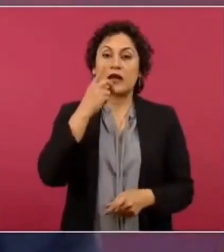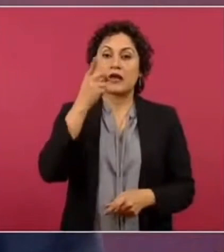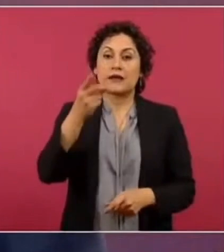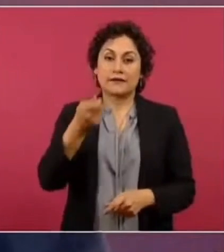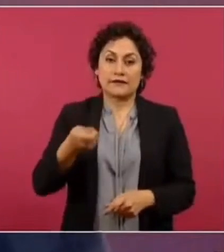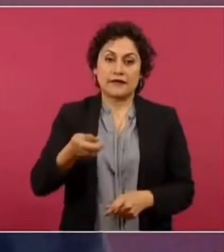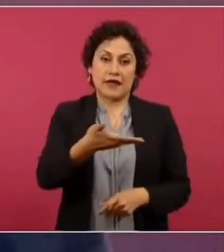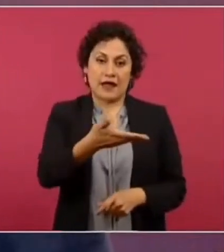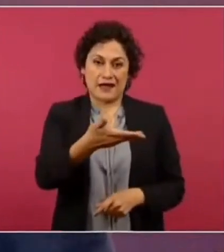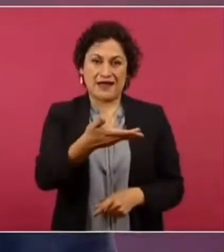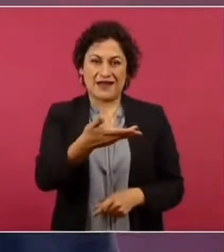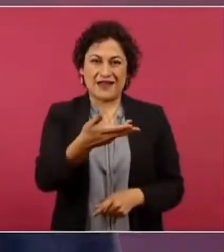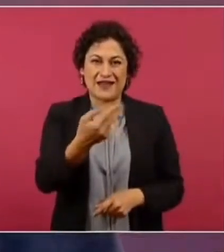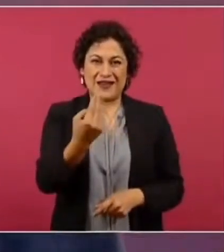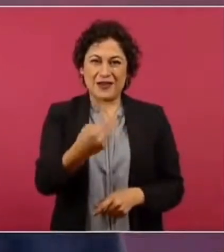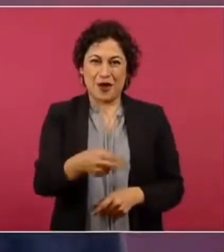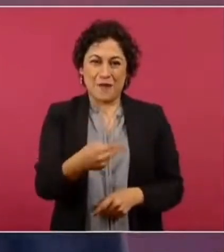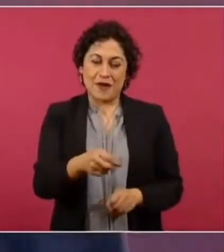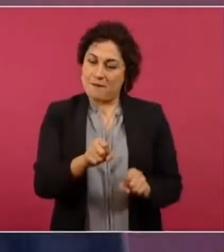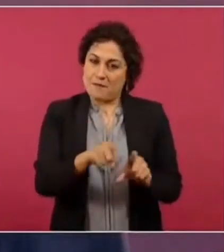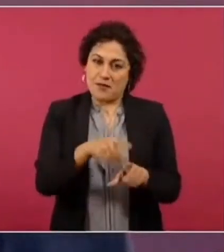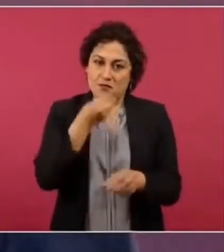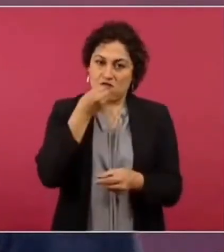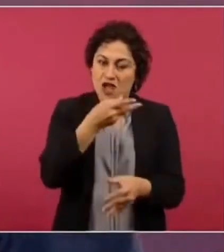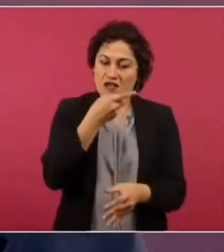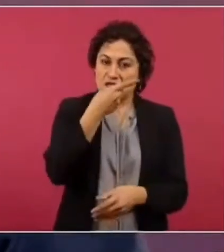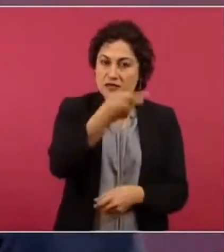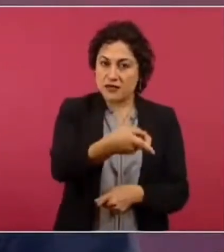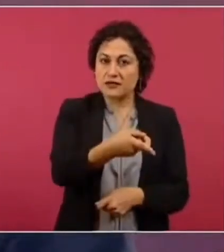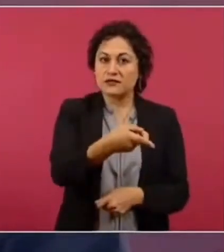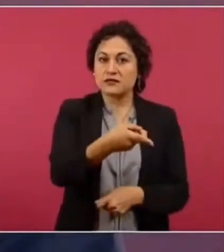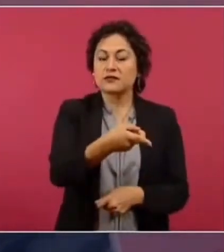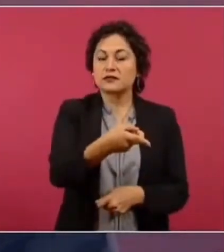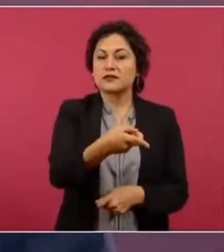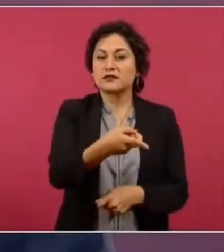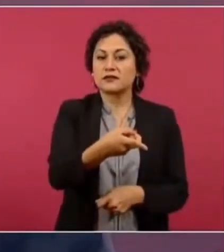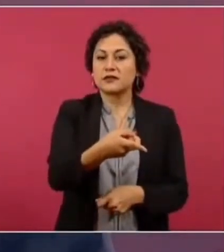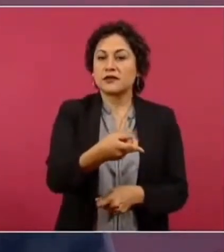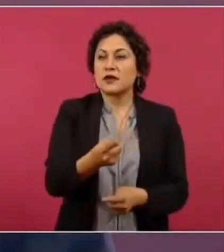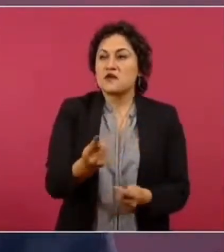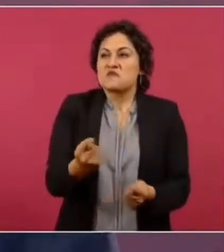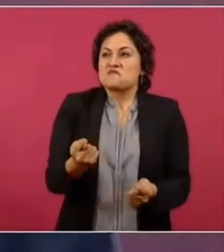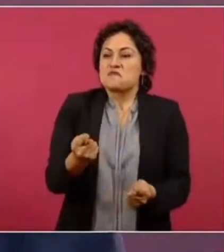y aún así lo ejecuta.